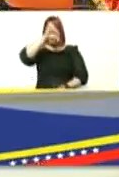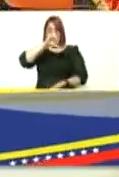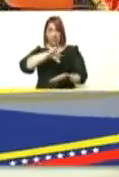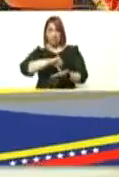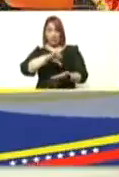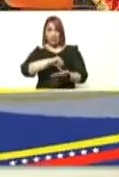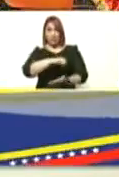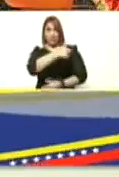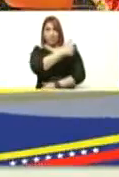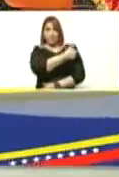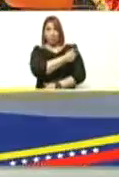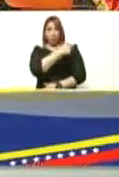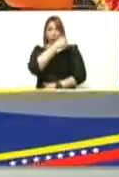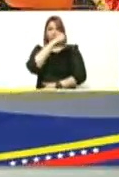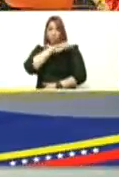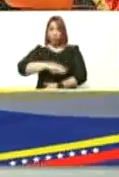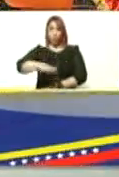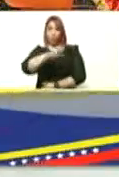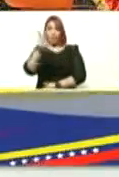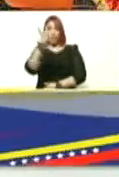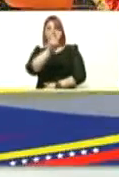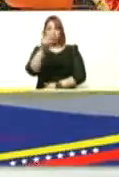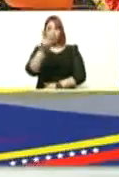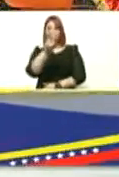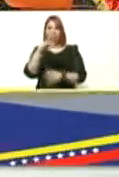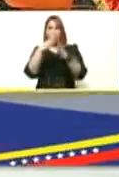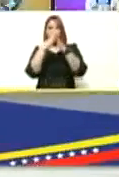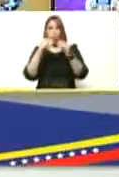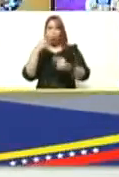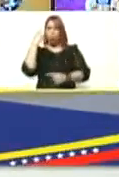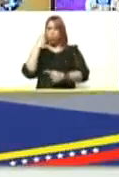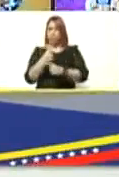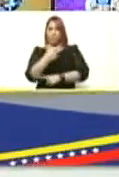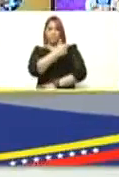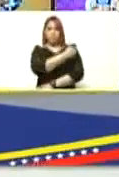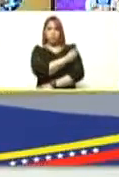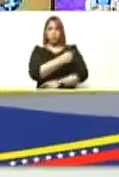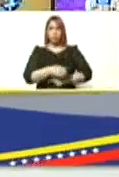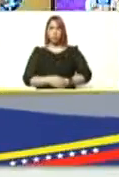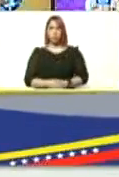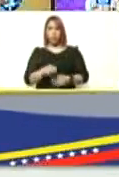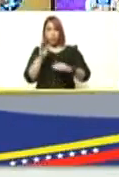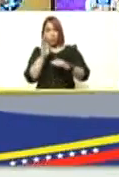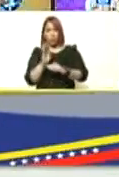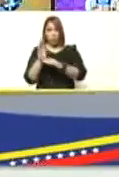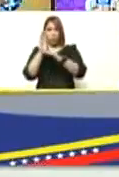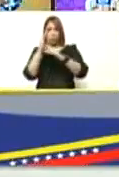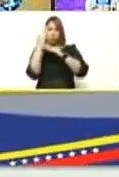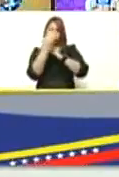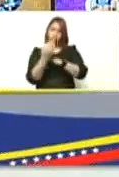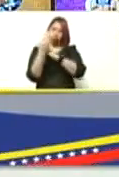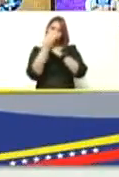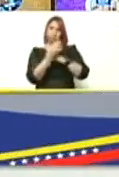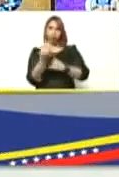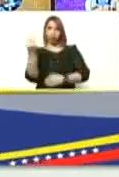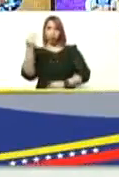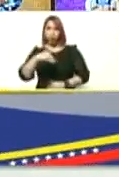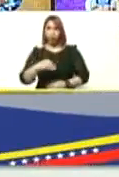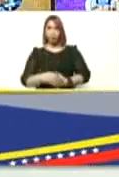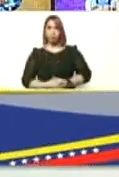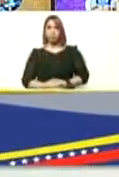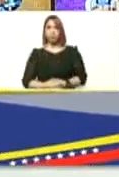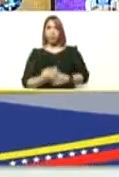vacunación a nivel nacional todos a vacunarse para protegernos más para